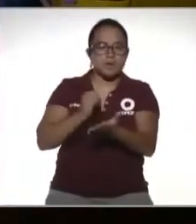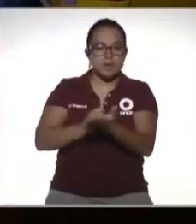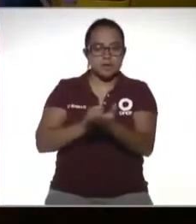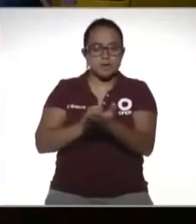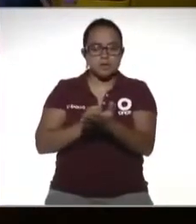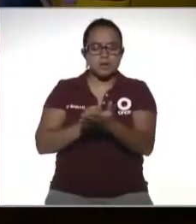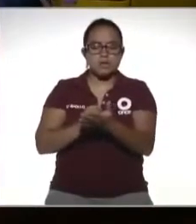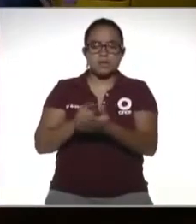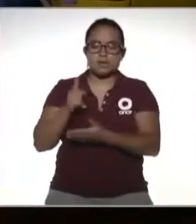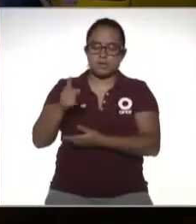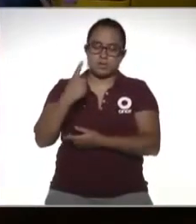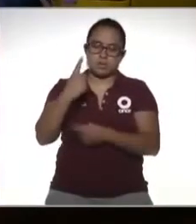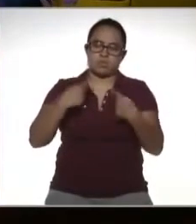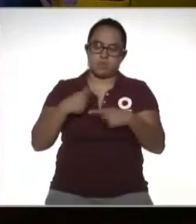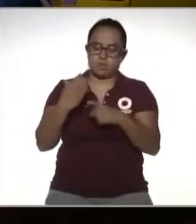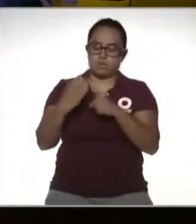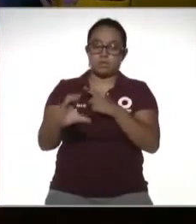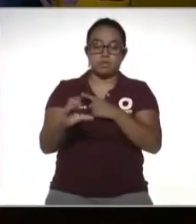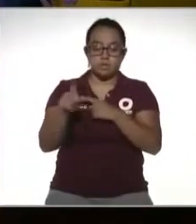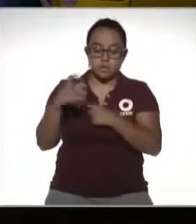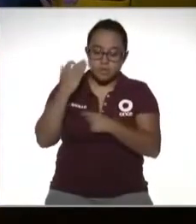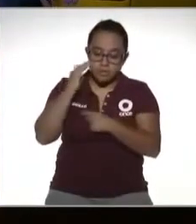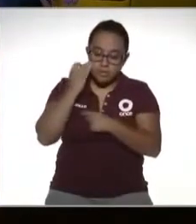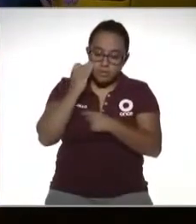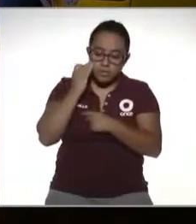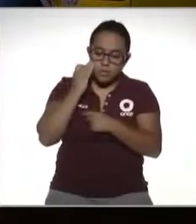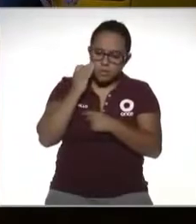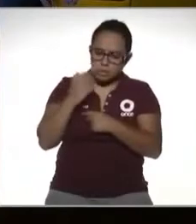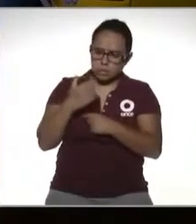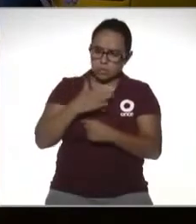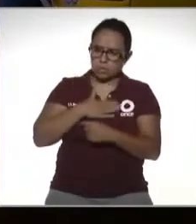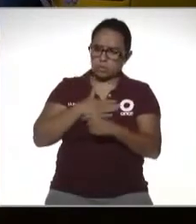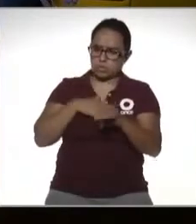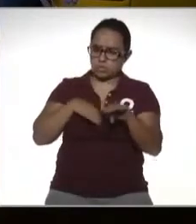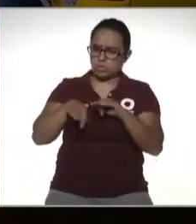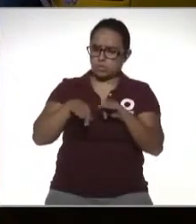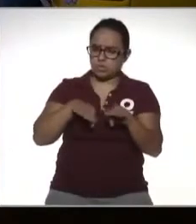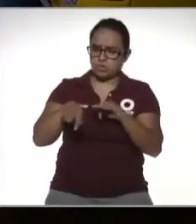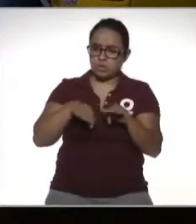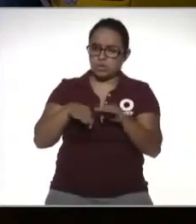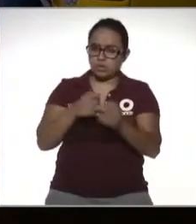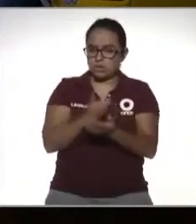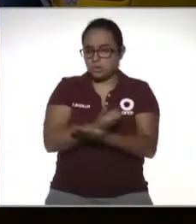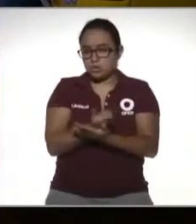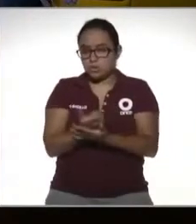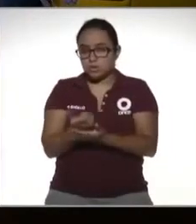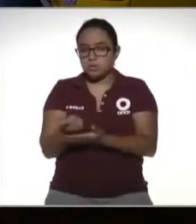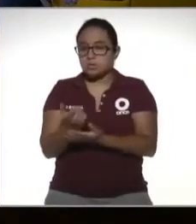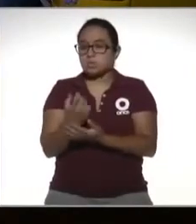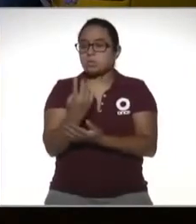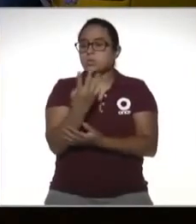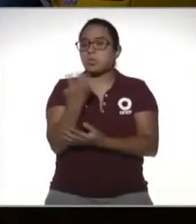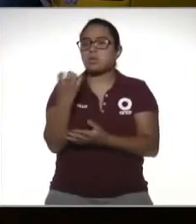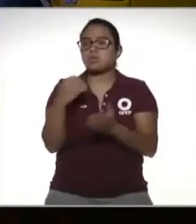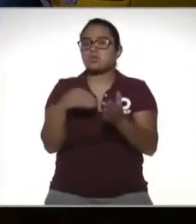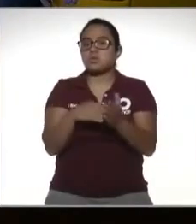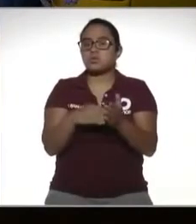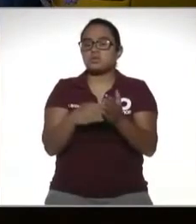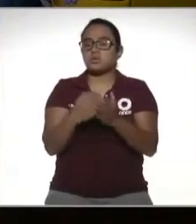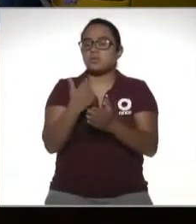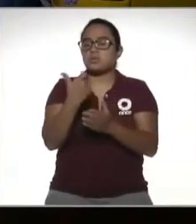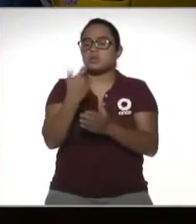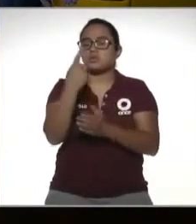Concepción Cervantes que nos dejó a través de Facebook trabajo con un sueldo que no supera los 400 mil pesos